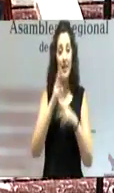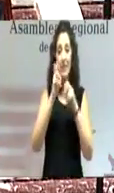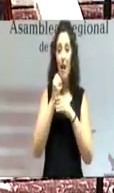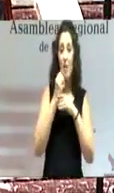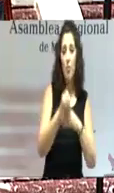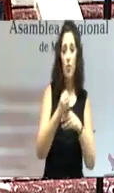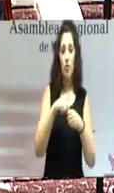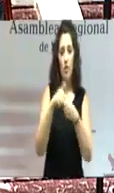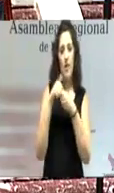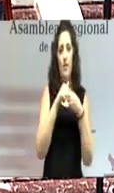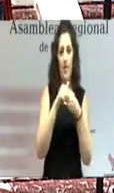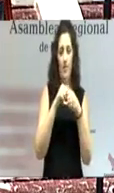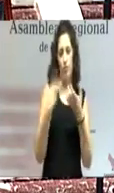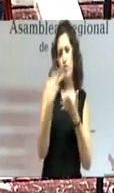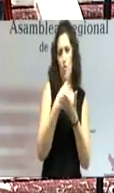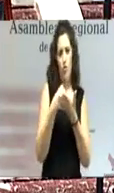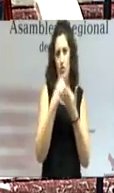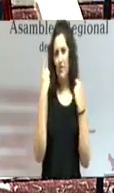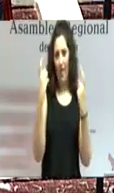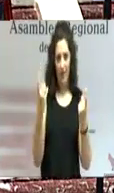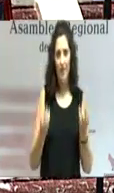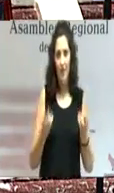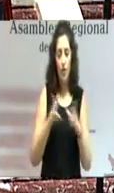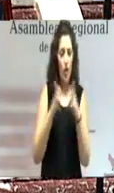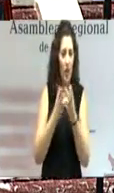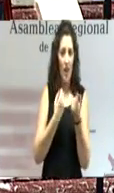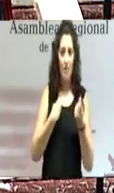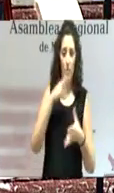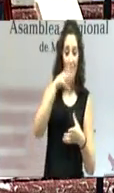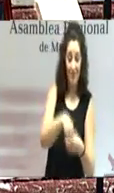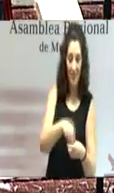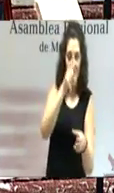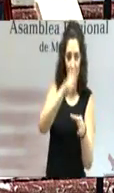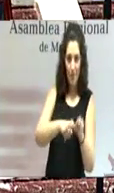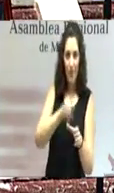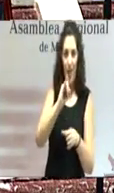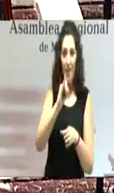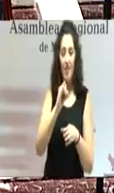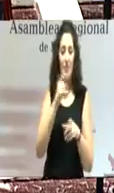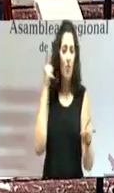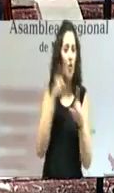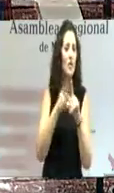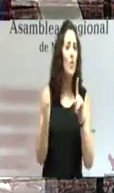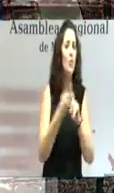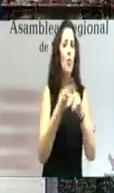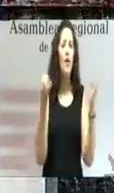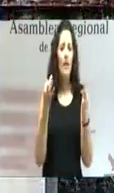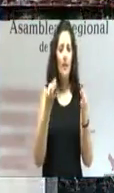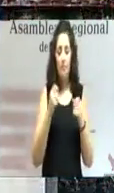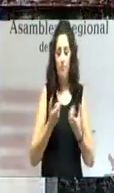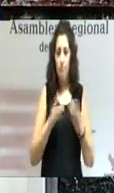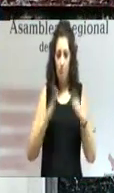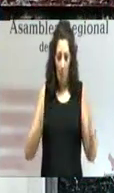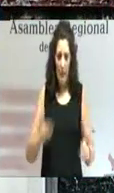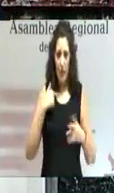y la solidaridad de todos, de la sociedad de la que formaban parte para lograr algo tan sencillo como tener en la mesa un plato de